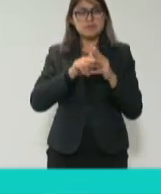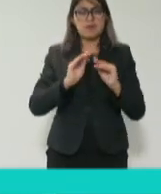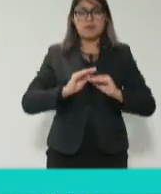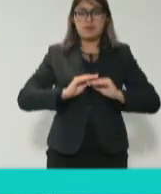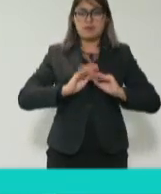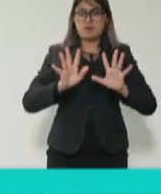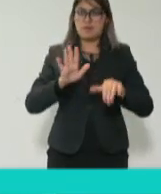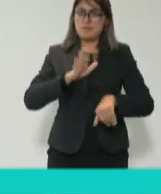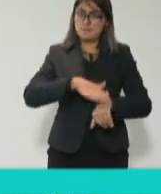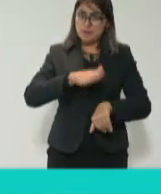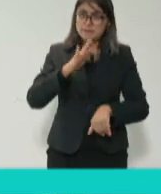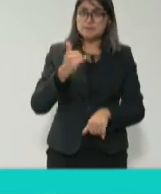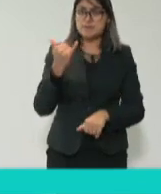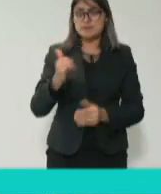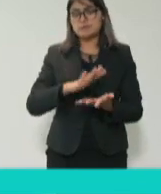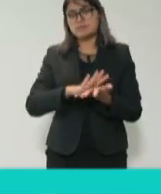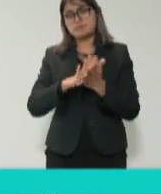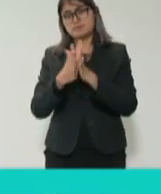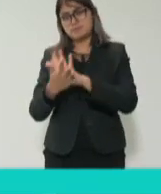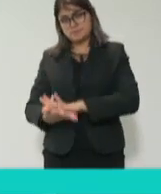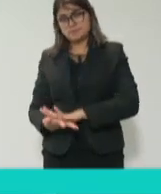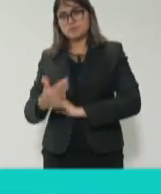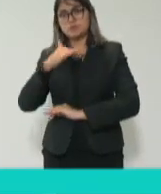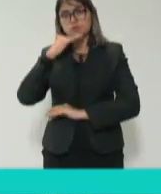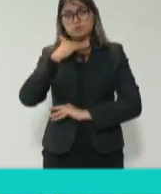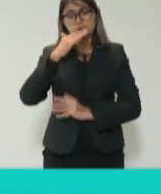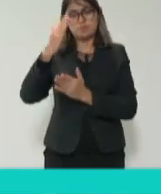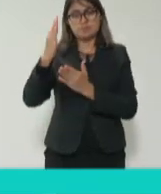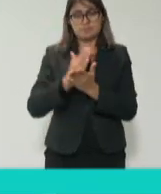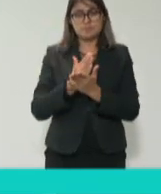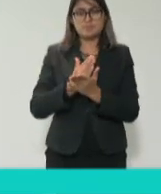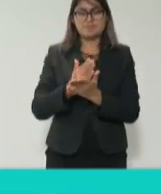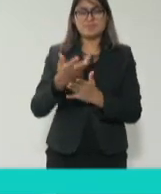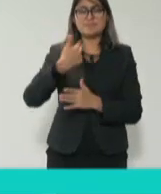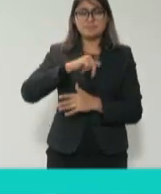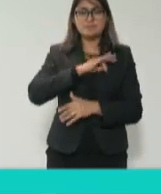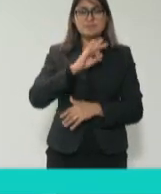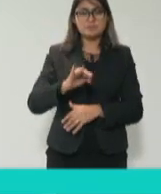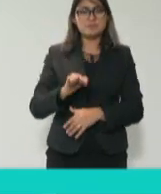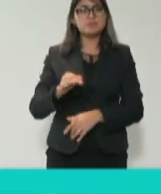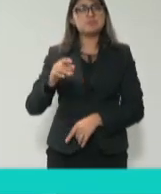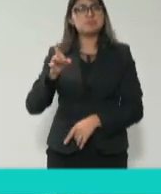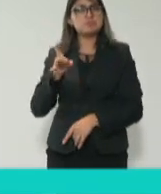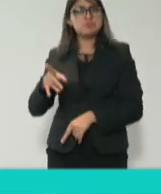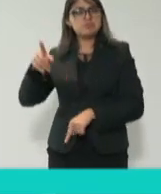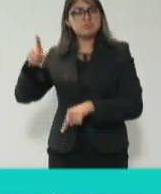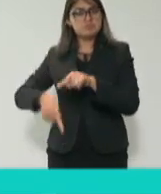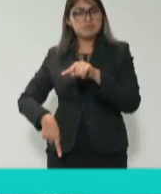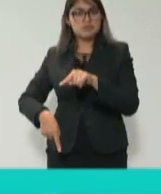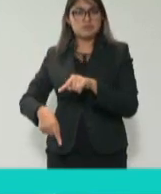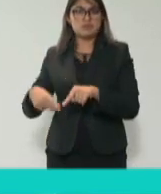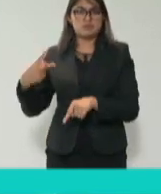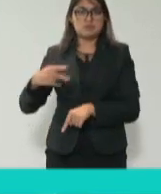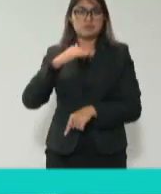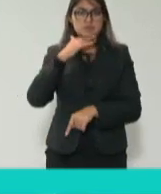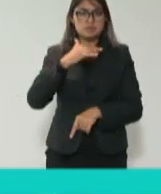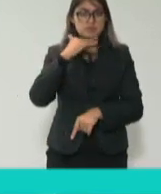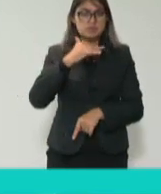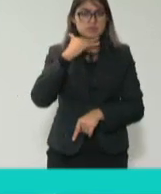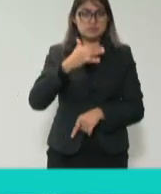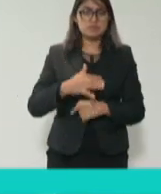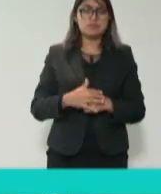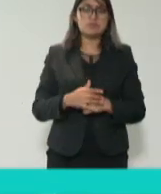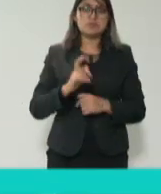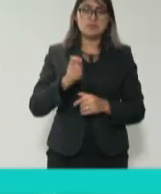corrupción. Y yo pienso que entonces combatiríamos las verdaderas causas que son la gestión deficiente y